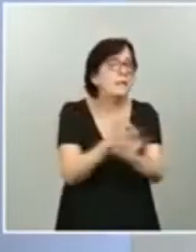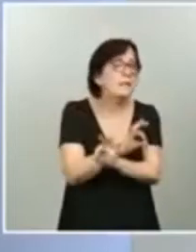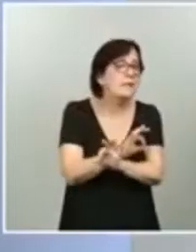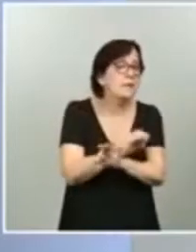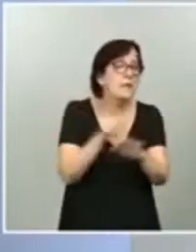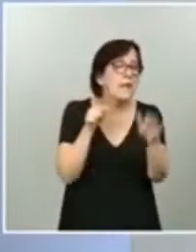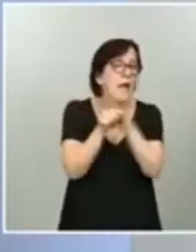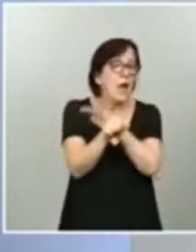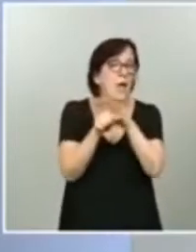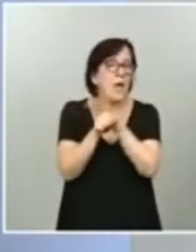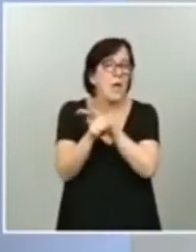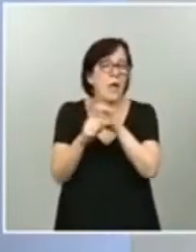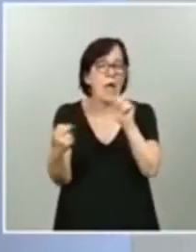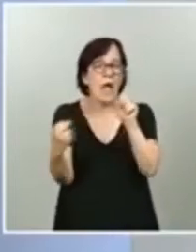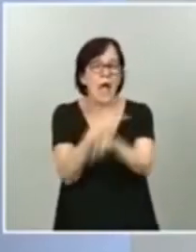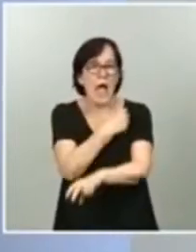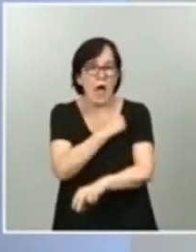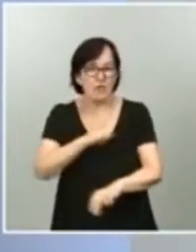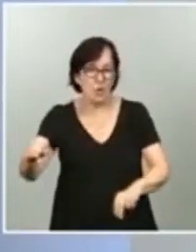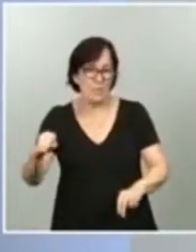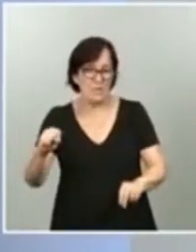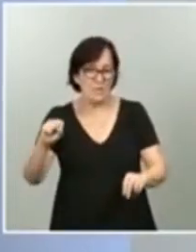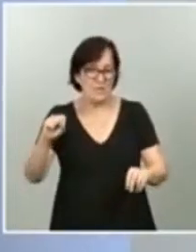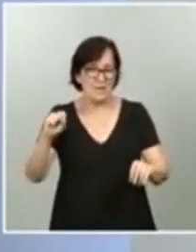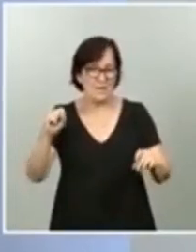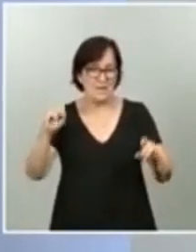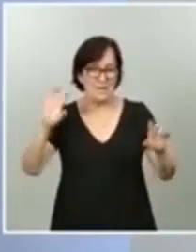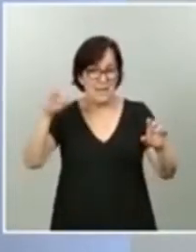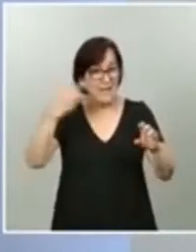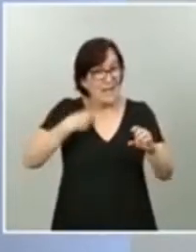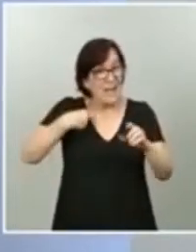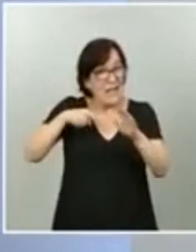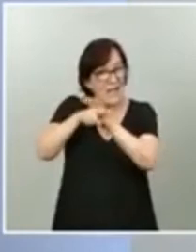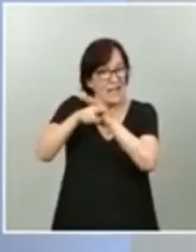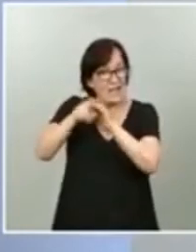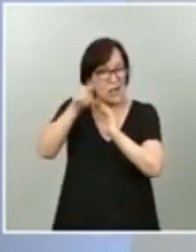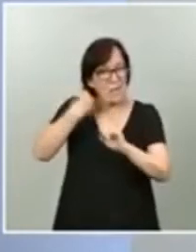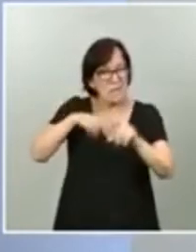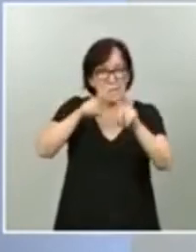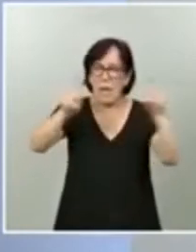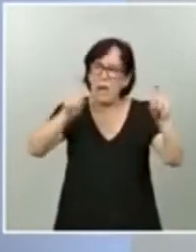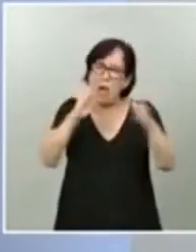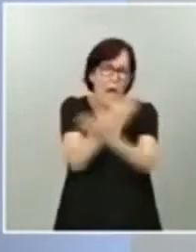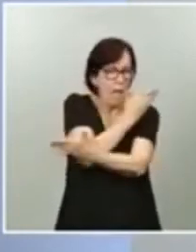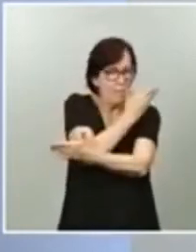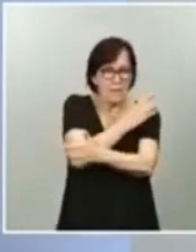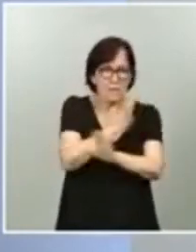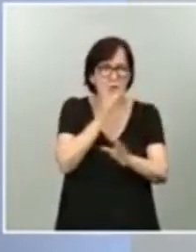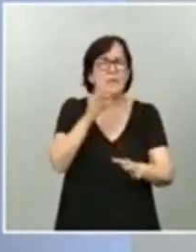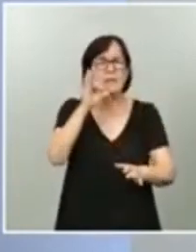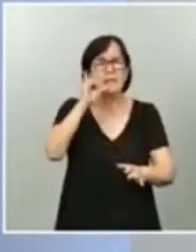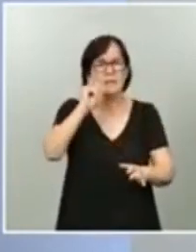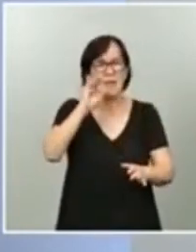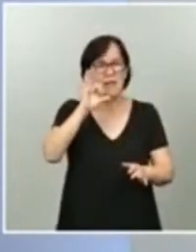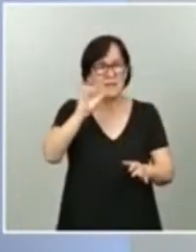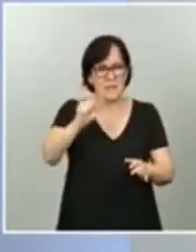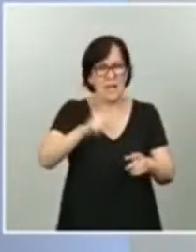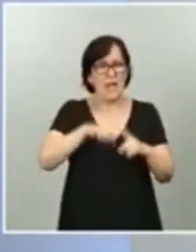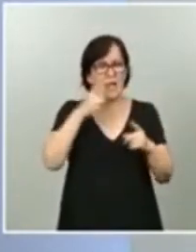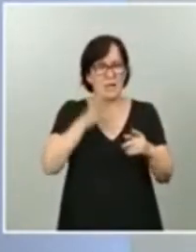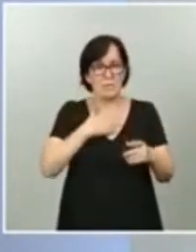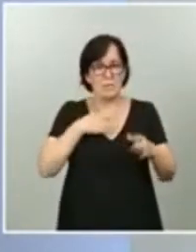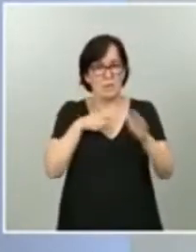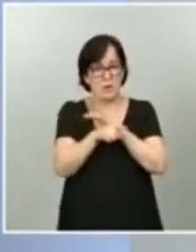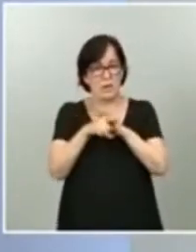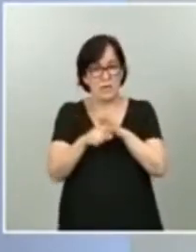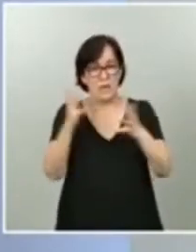las autopistas radiales que también gestiona SEIDSA. No tiene nada que ver. SEIDSA también gestiona como medio propio de la Administración